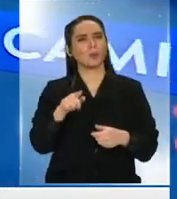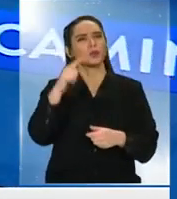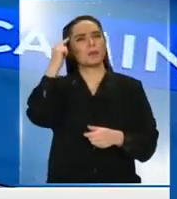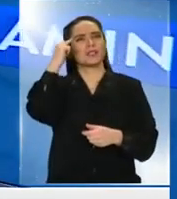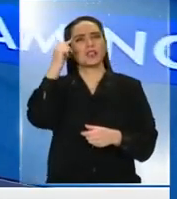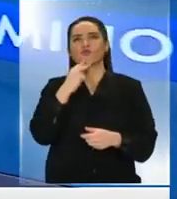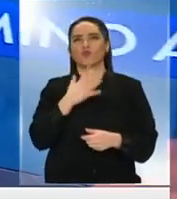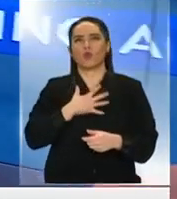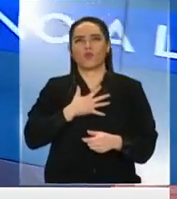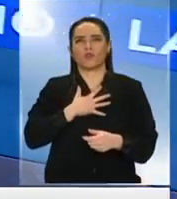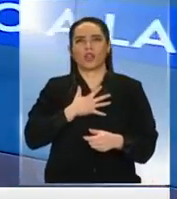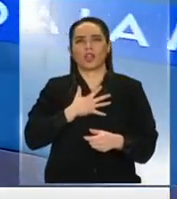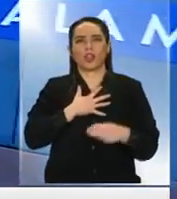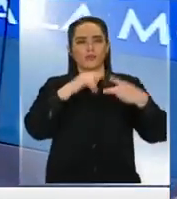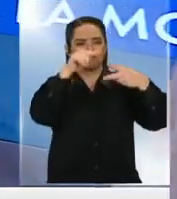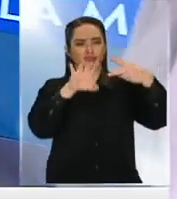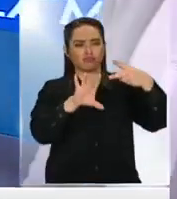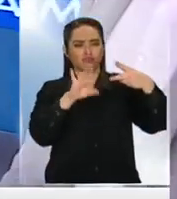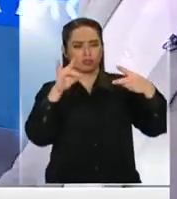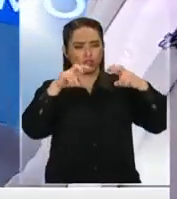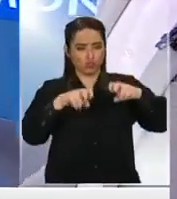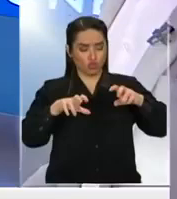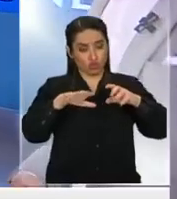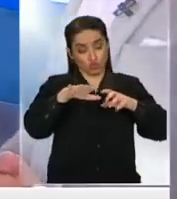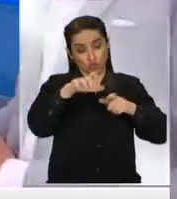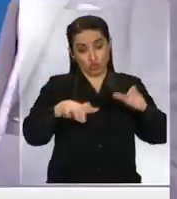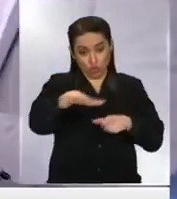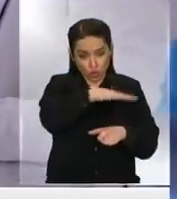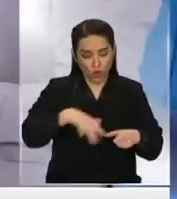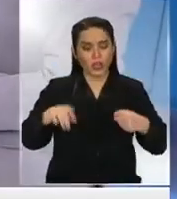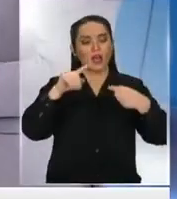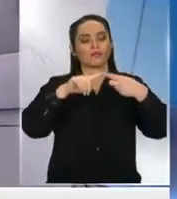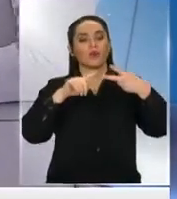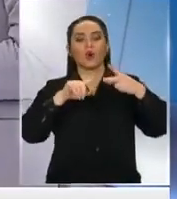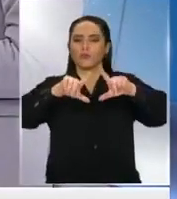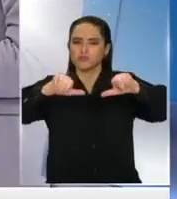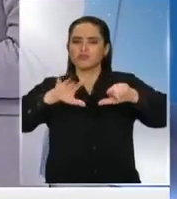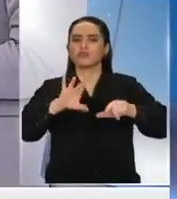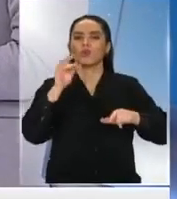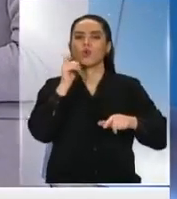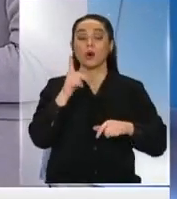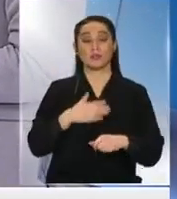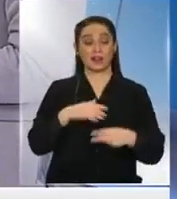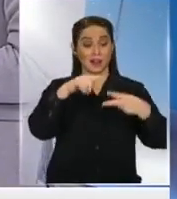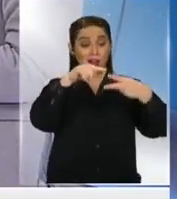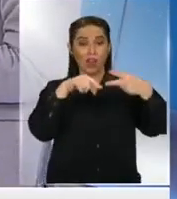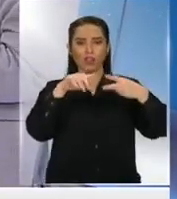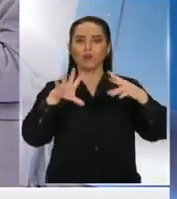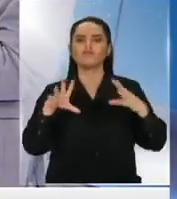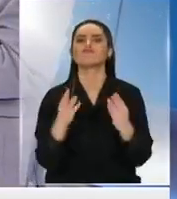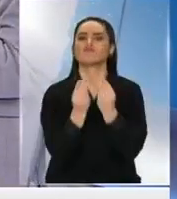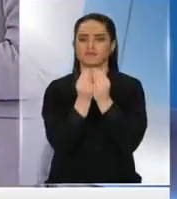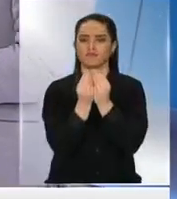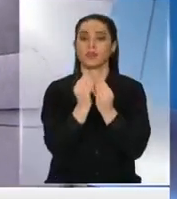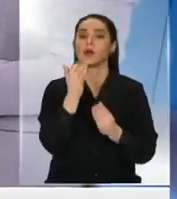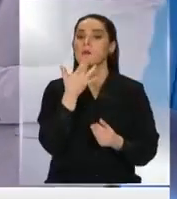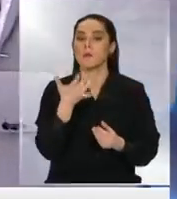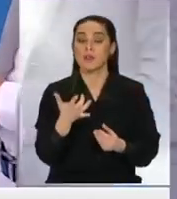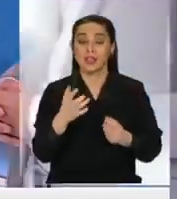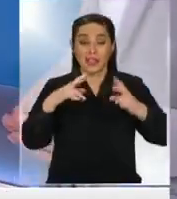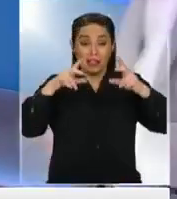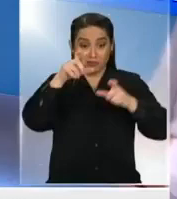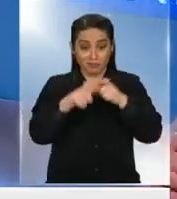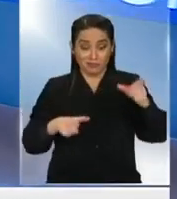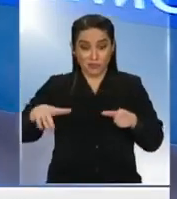construyéndote en base a una de esas cosas? Es que mucha gente no se imagina, pero son dos tremendamente complementarias, porque la sociología